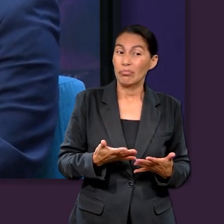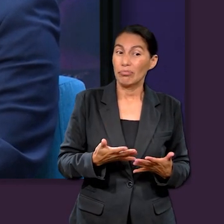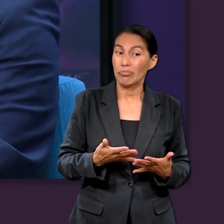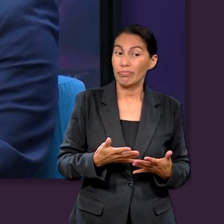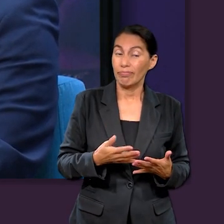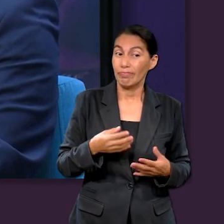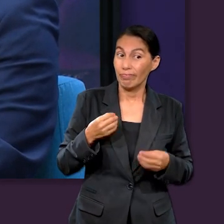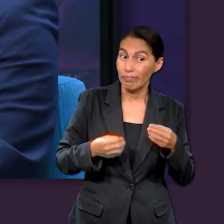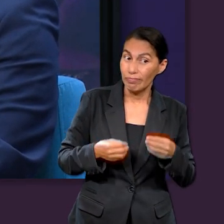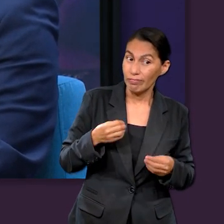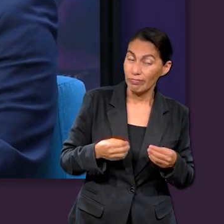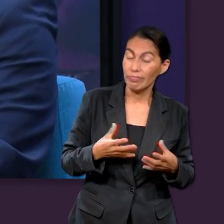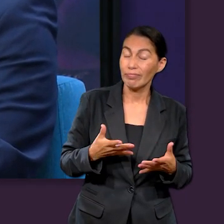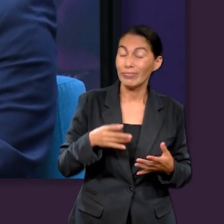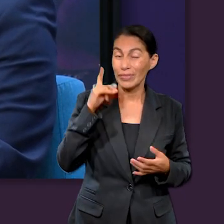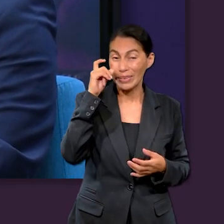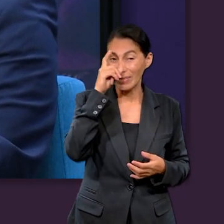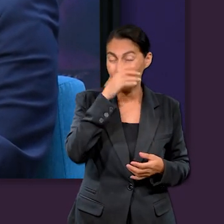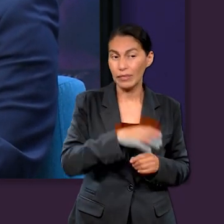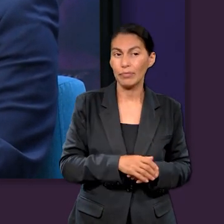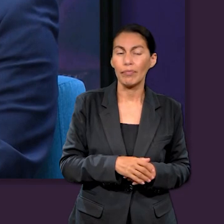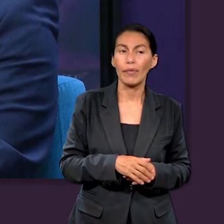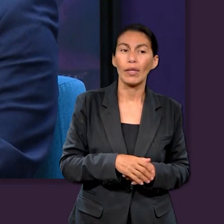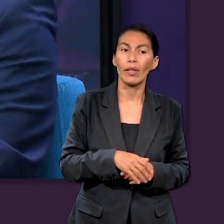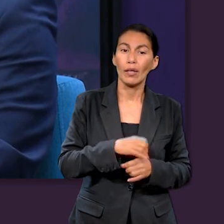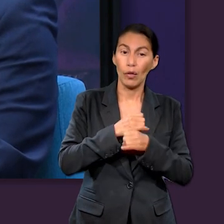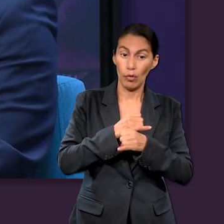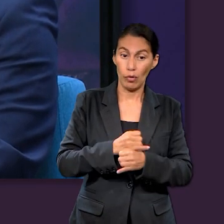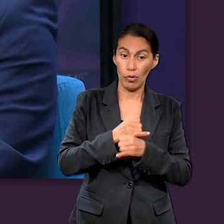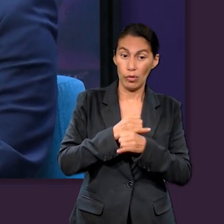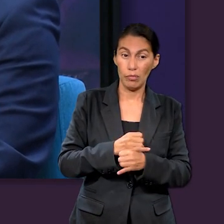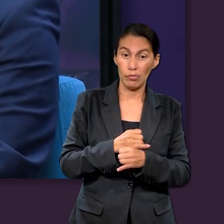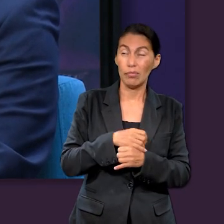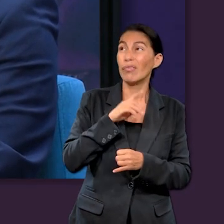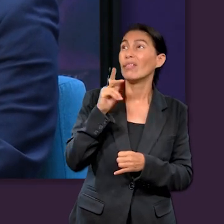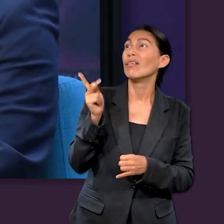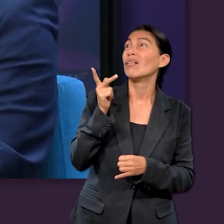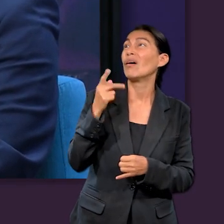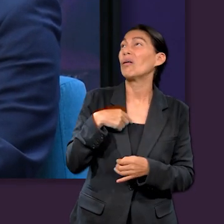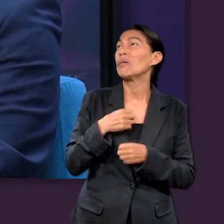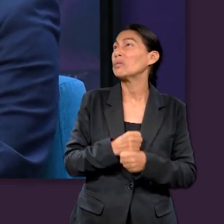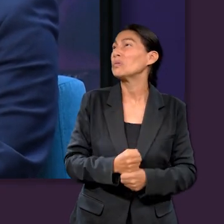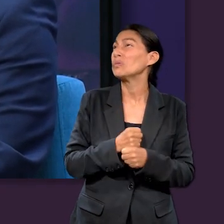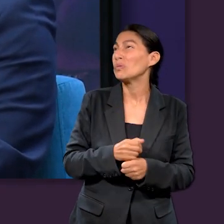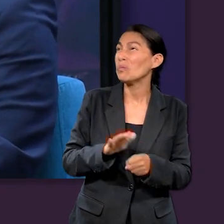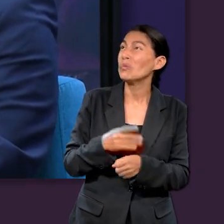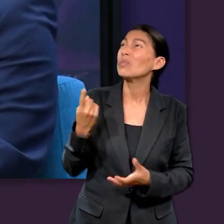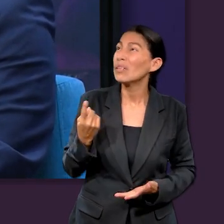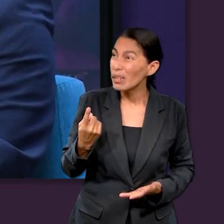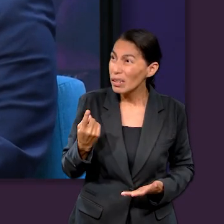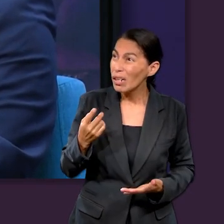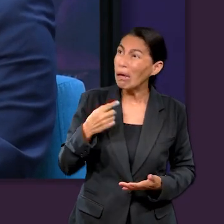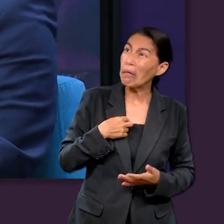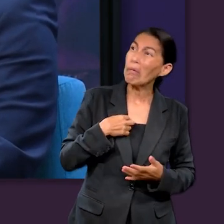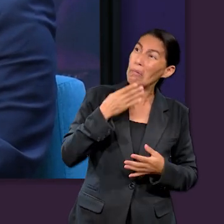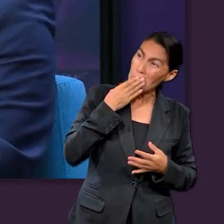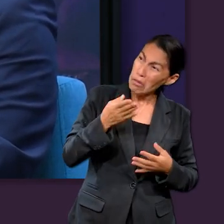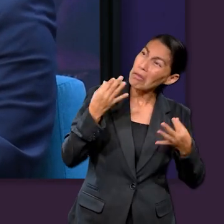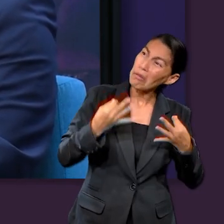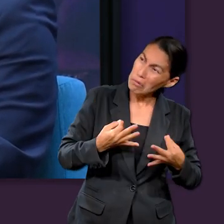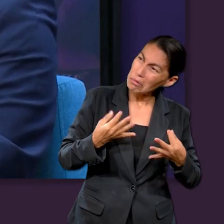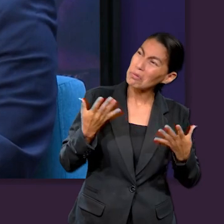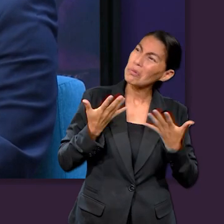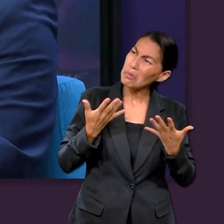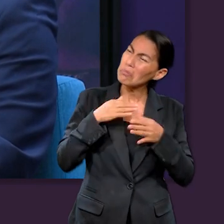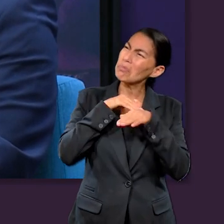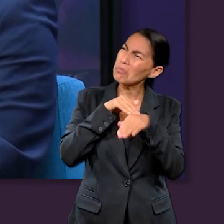porque el mismo Job pone ciertas preguntas. ¿Por qué sufro yo que hice lo que era correcto ante